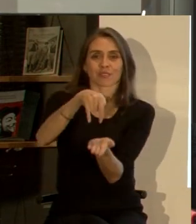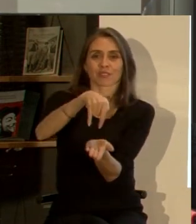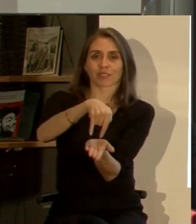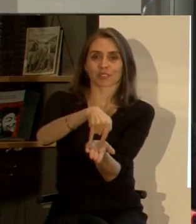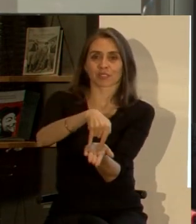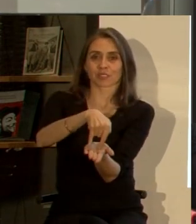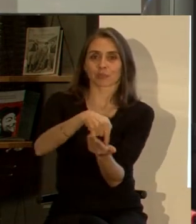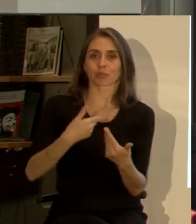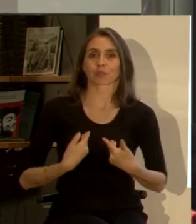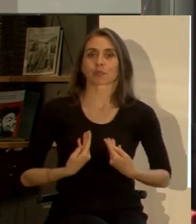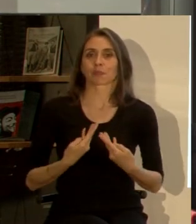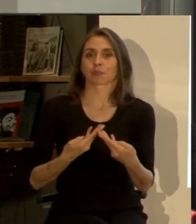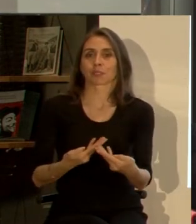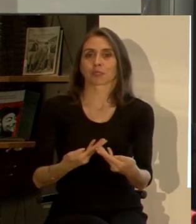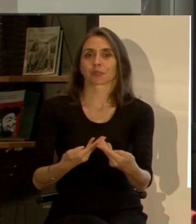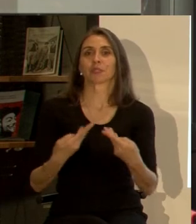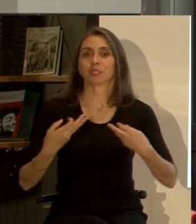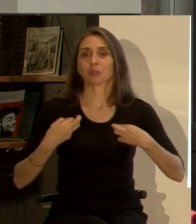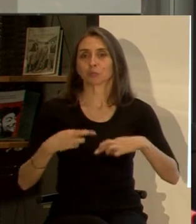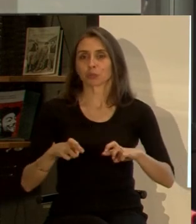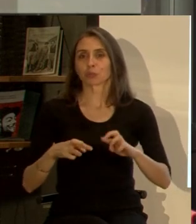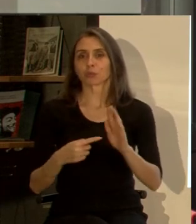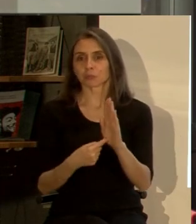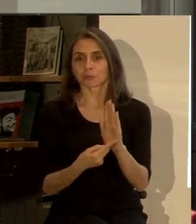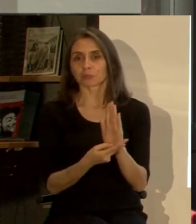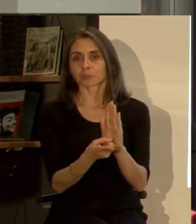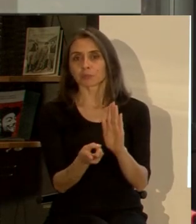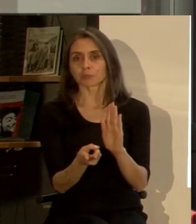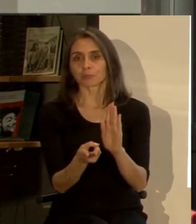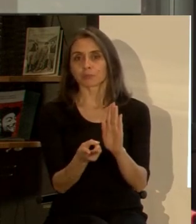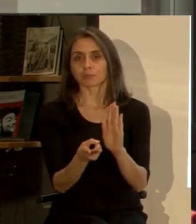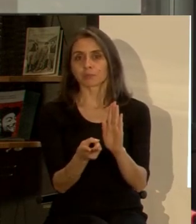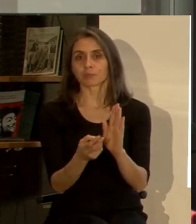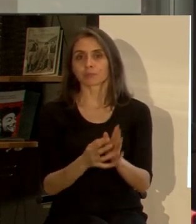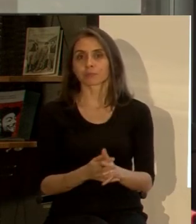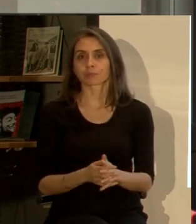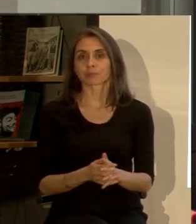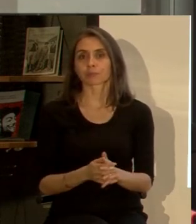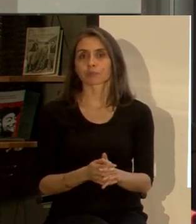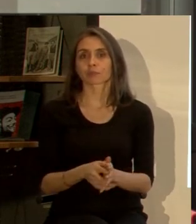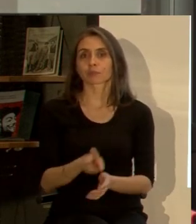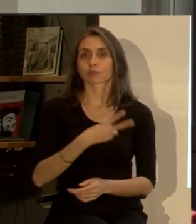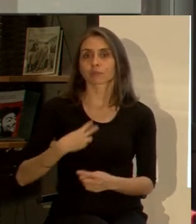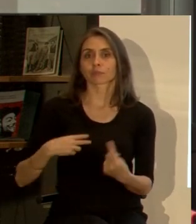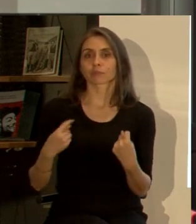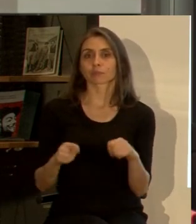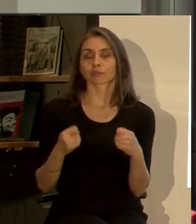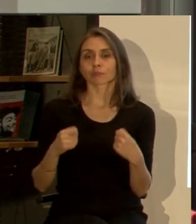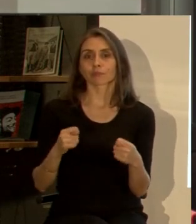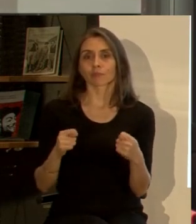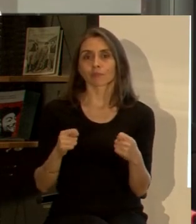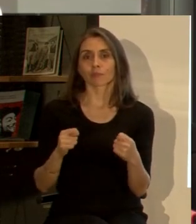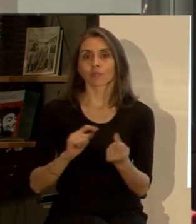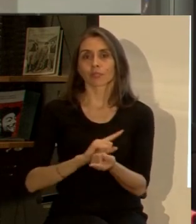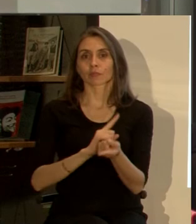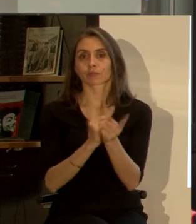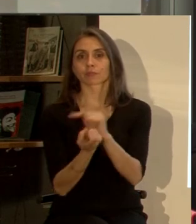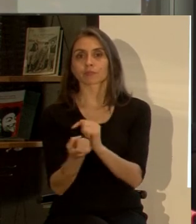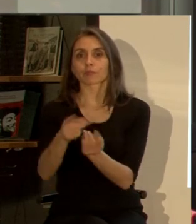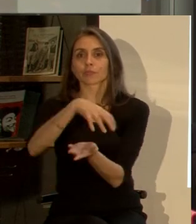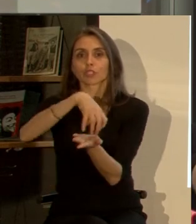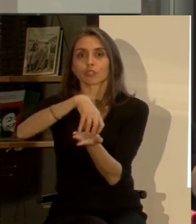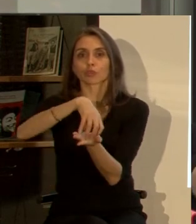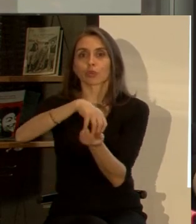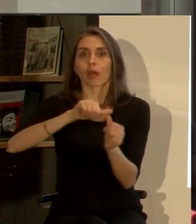por esta invitación y porque es una oportunidad de mostrar que efectivamente estamos tratando de avanzar en ciudades sostenibles